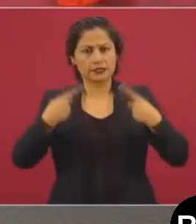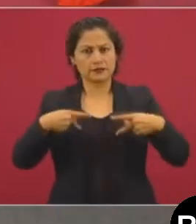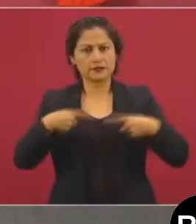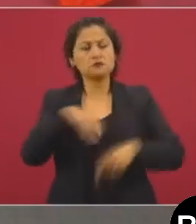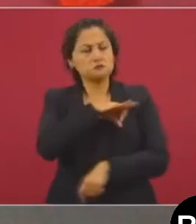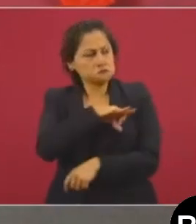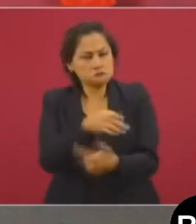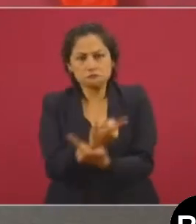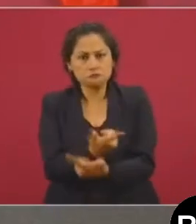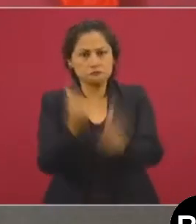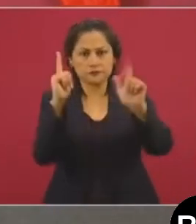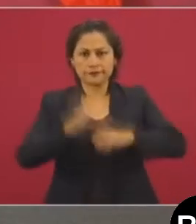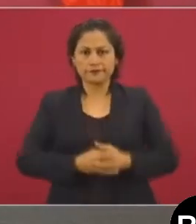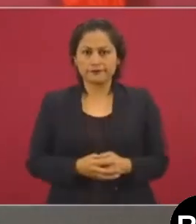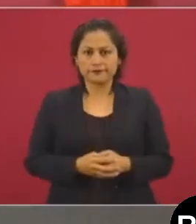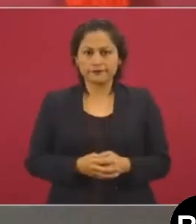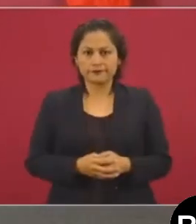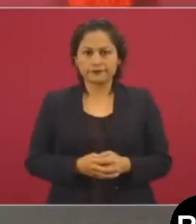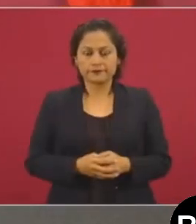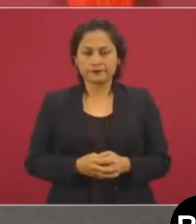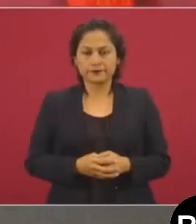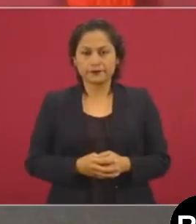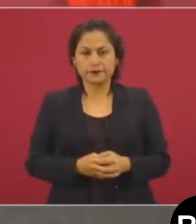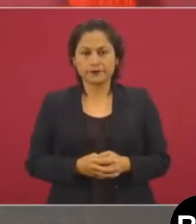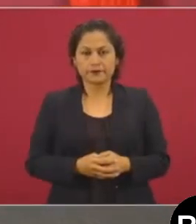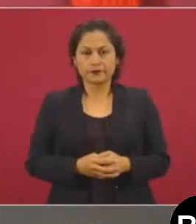que no haya injerencia,